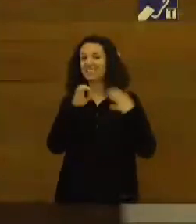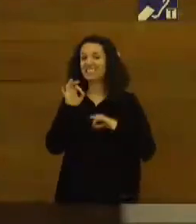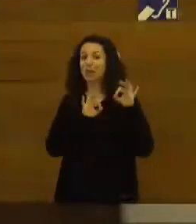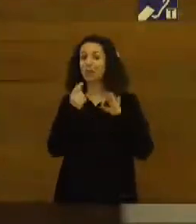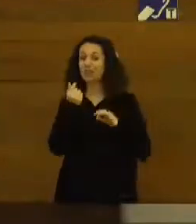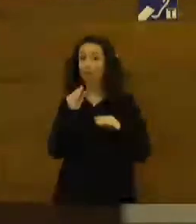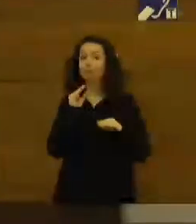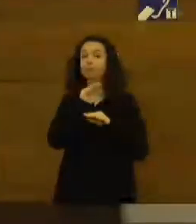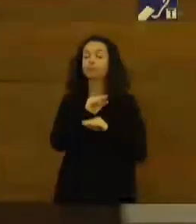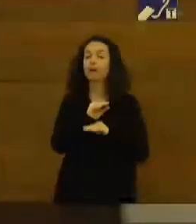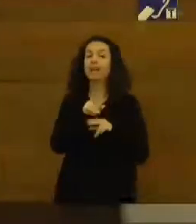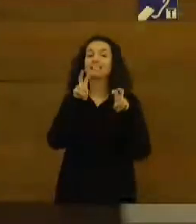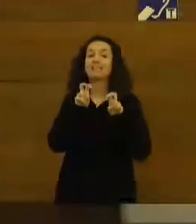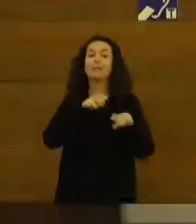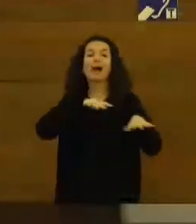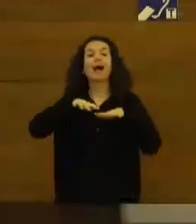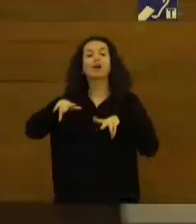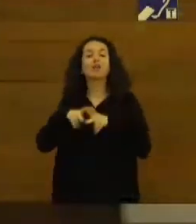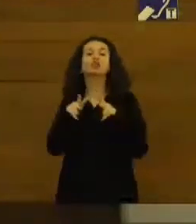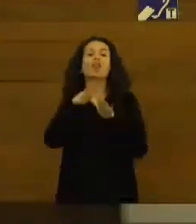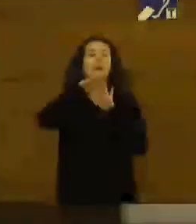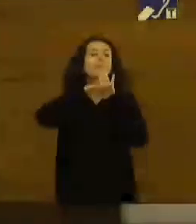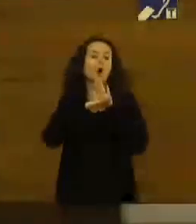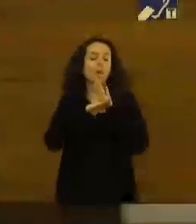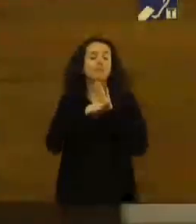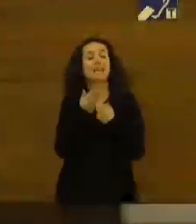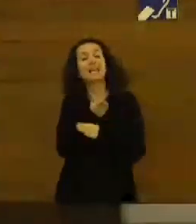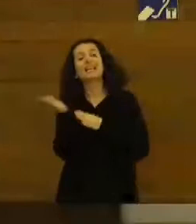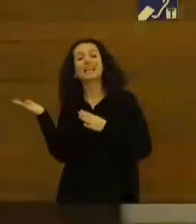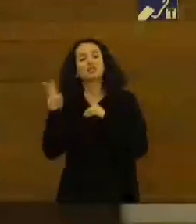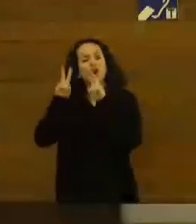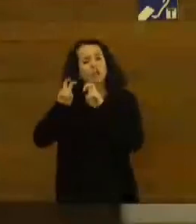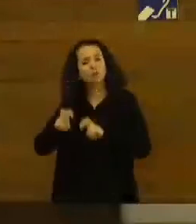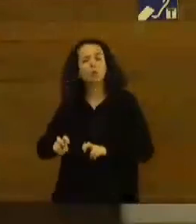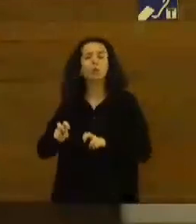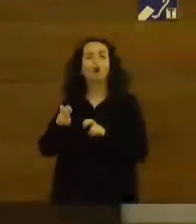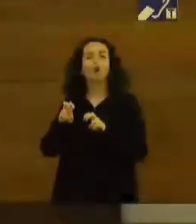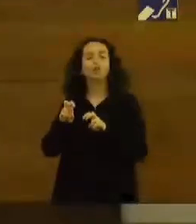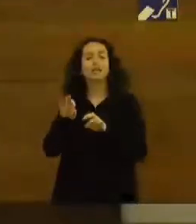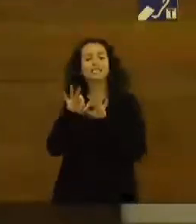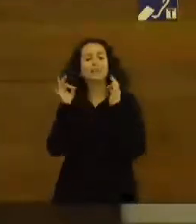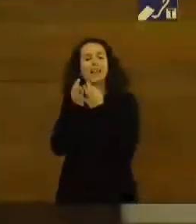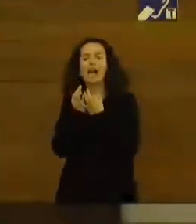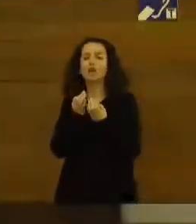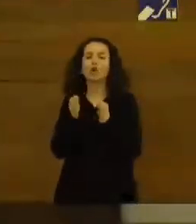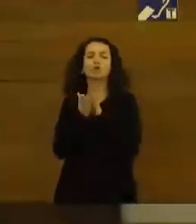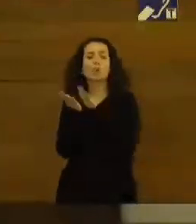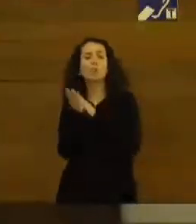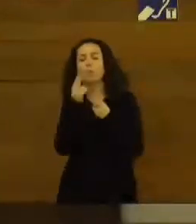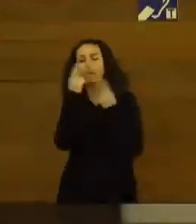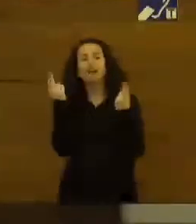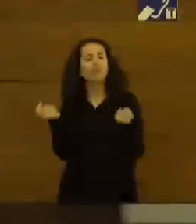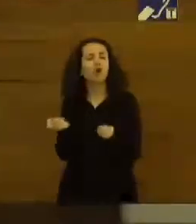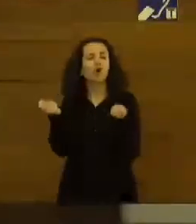dedicada a acciones sociales, a programas de acción social y el resto a estudios, seminarios, publicaciones, etcétera, donde tratamos de